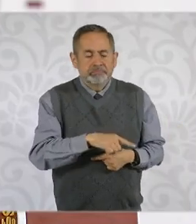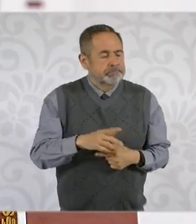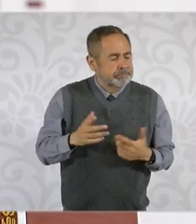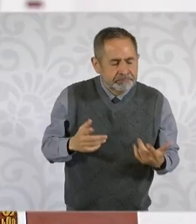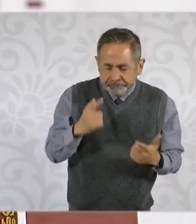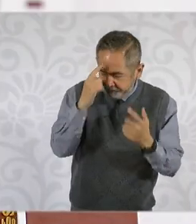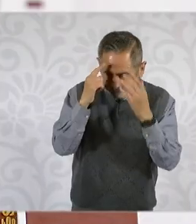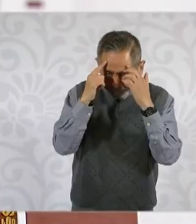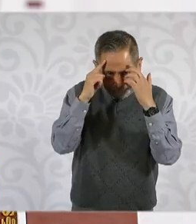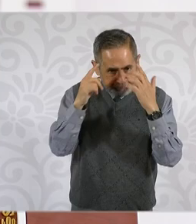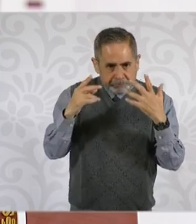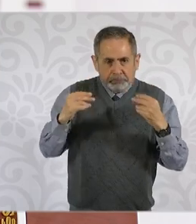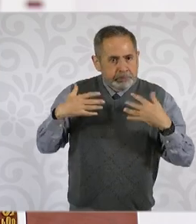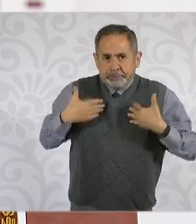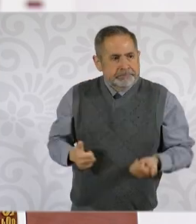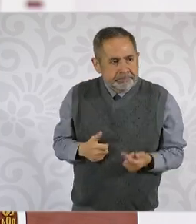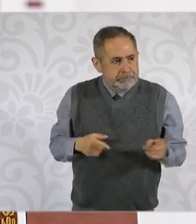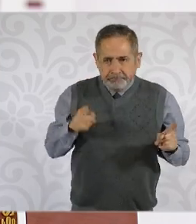han podido entender.